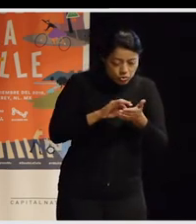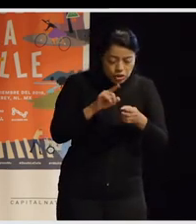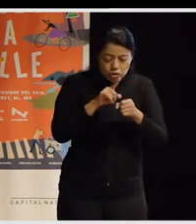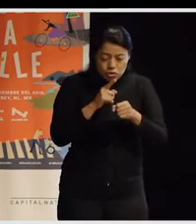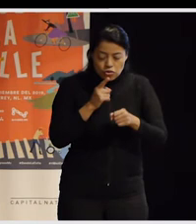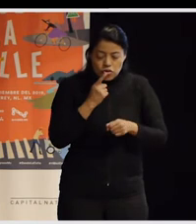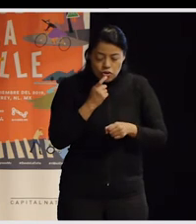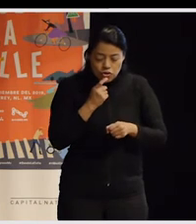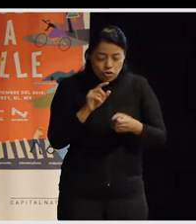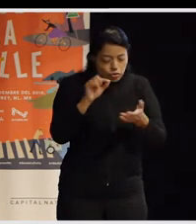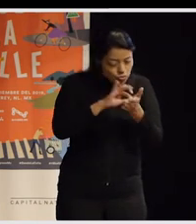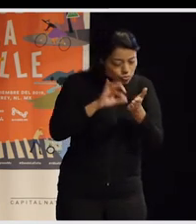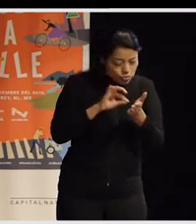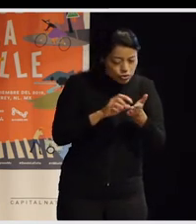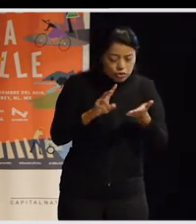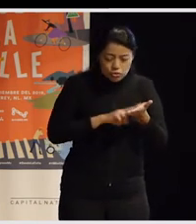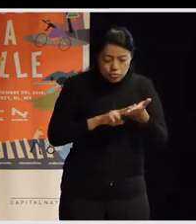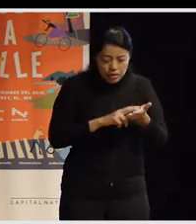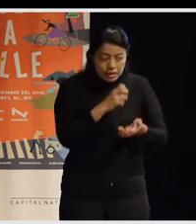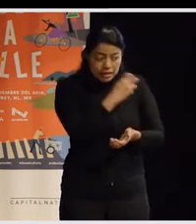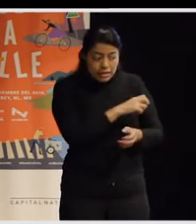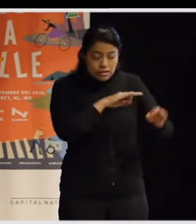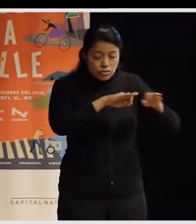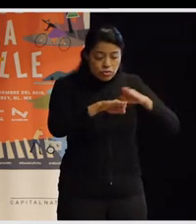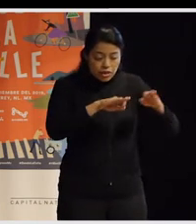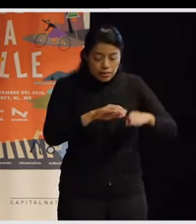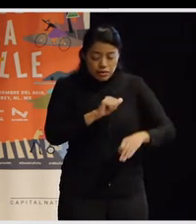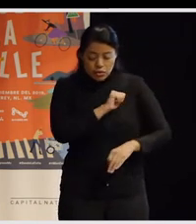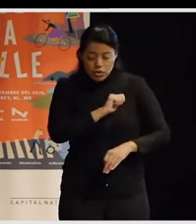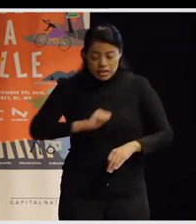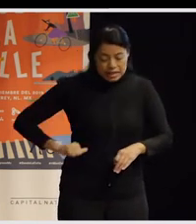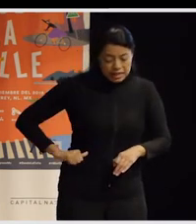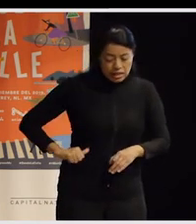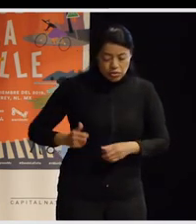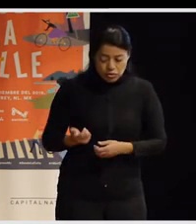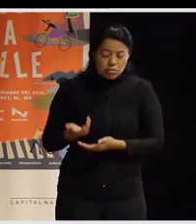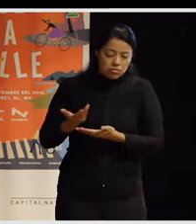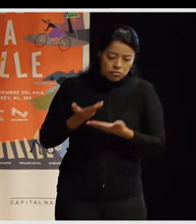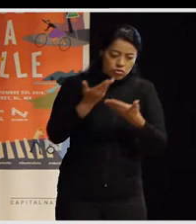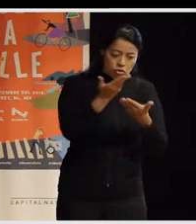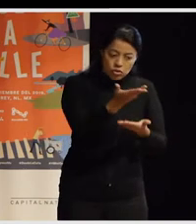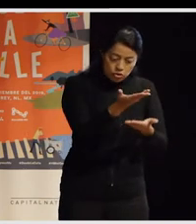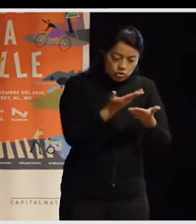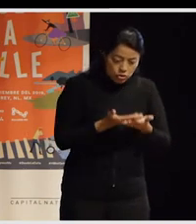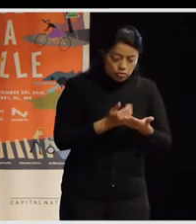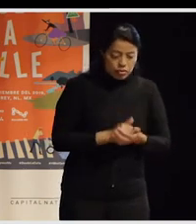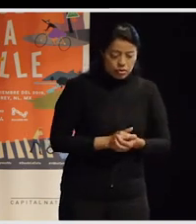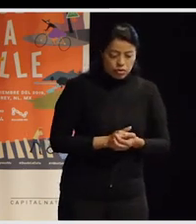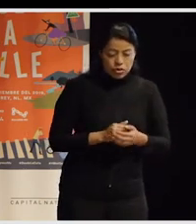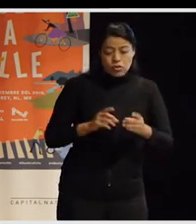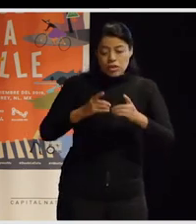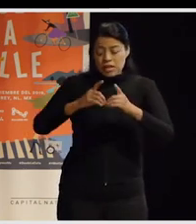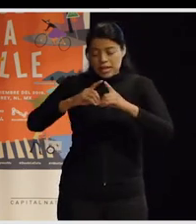Y esto es un trabajo que nos encargó el ayuntamiento y que luego supuso que el departamento de urbanismo del ayuntamiento